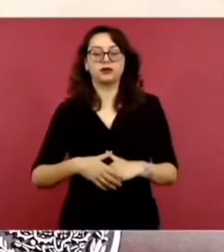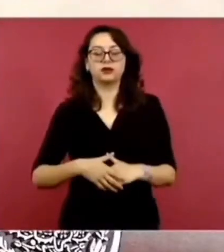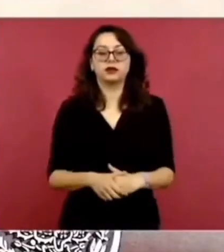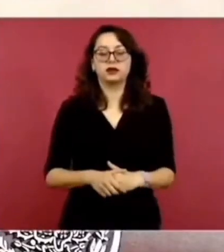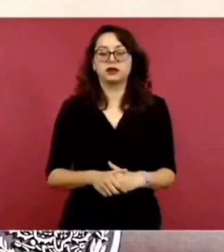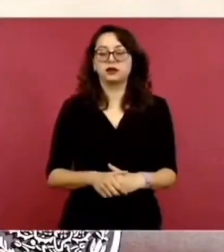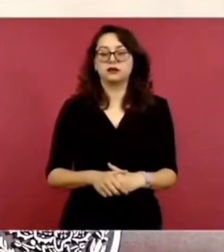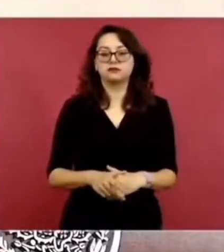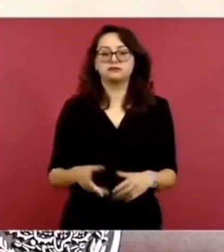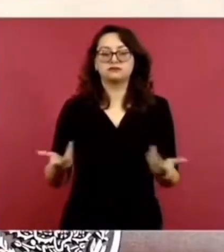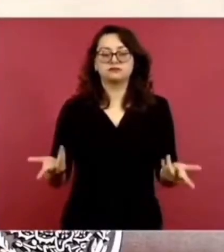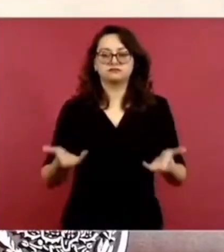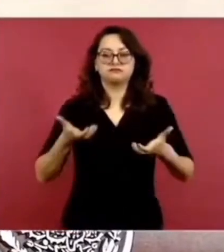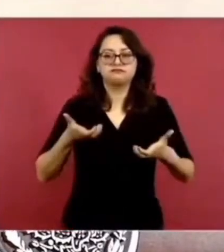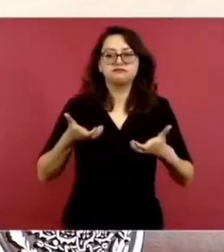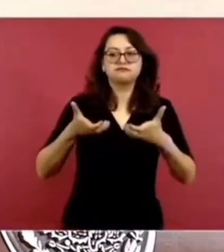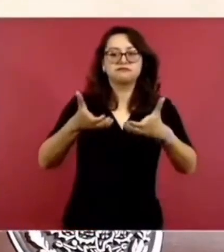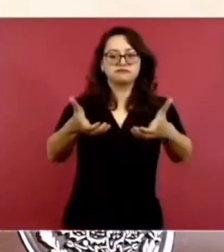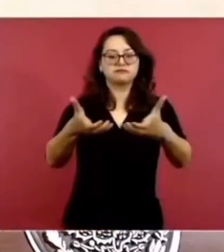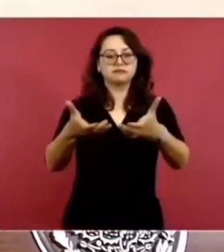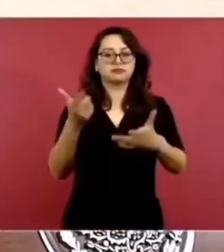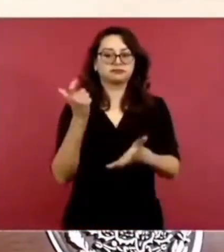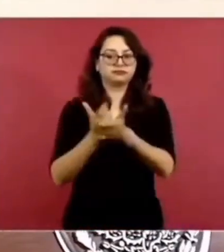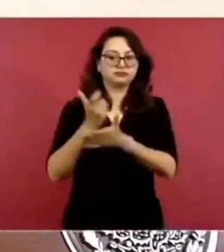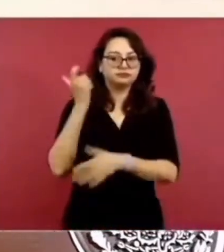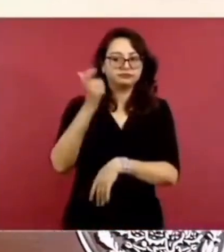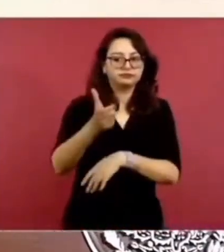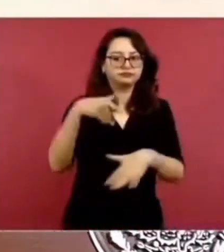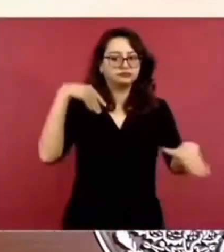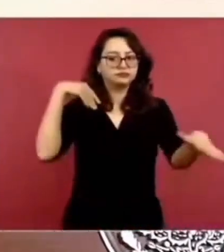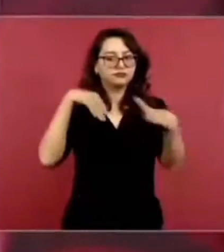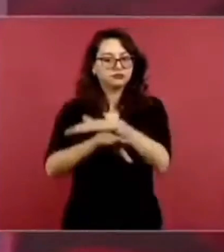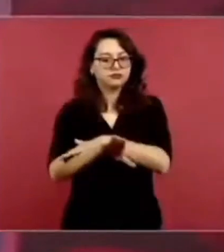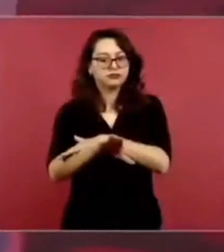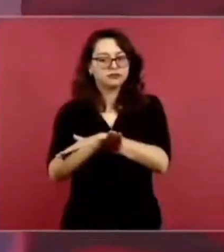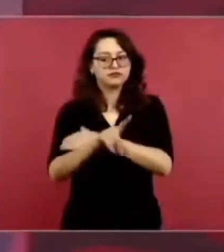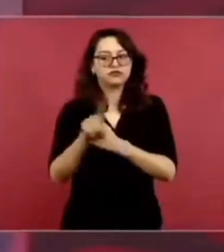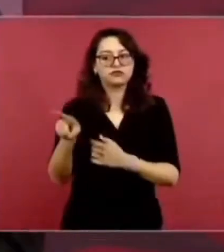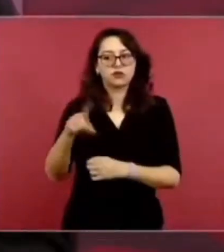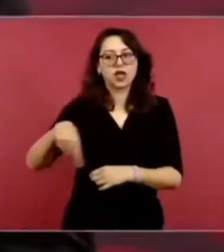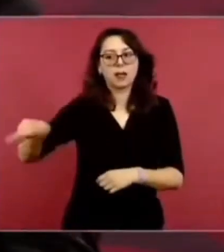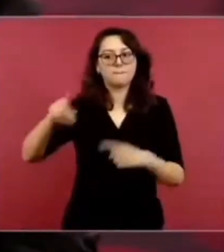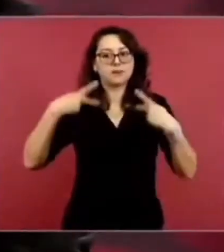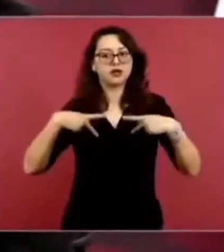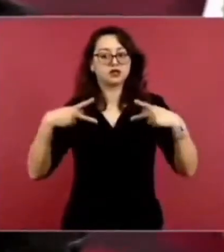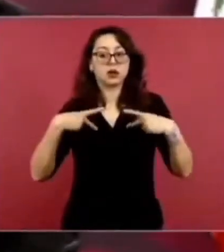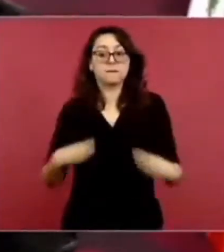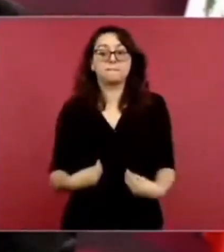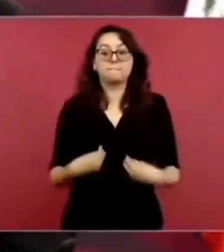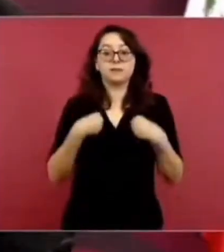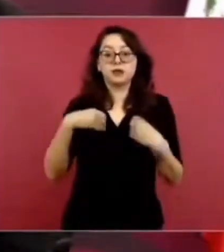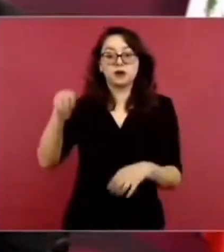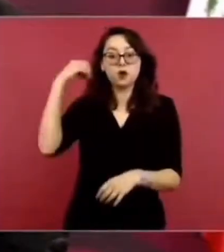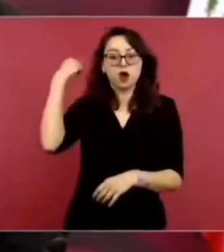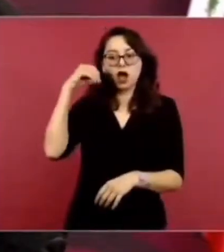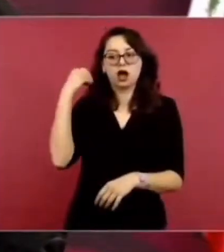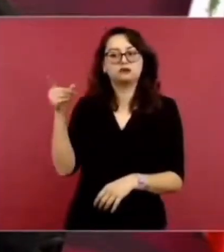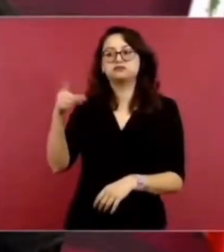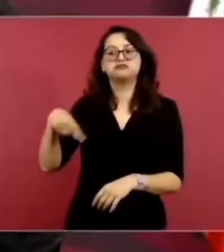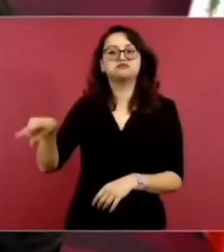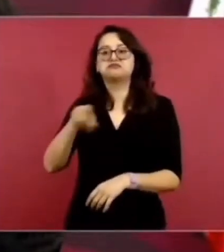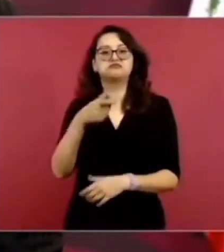Y estamos pensando en un sistema para beneficiar